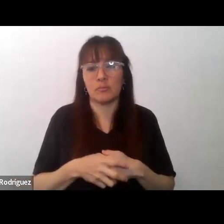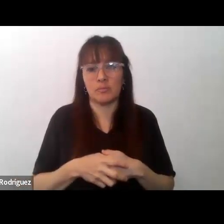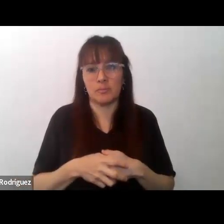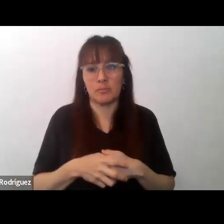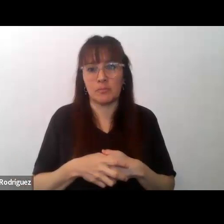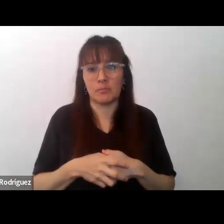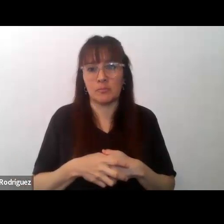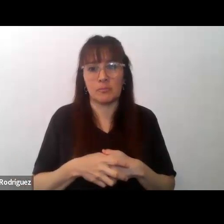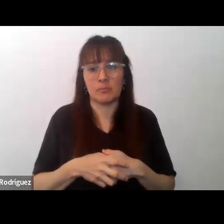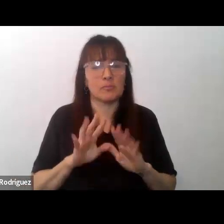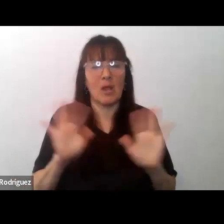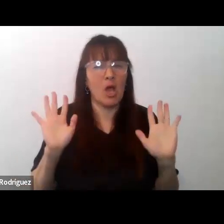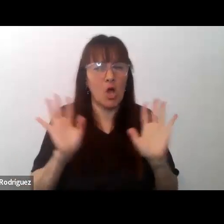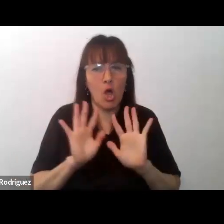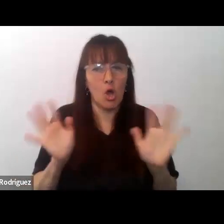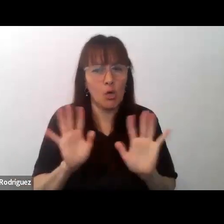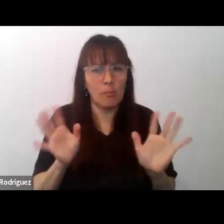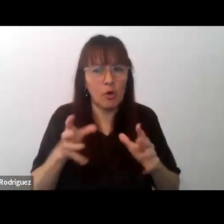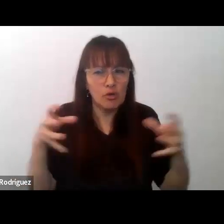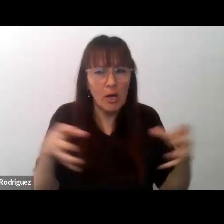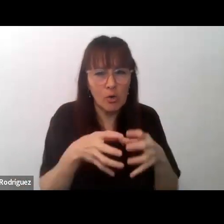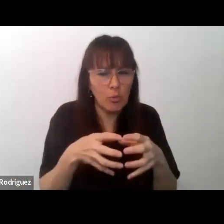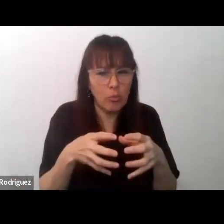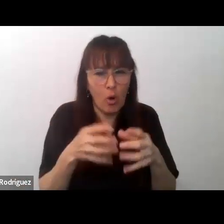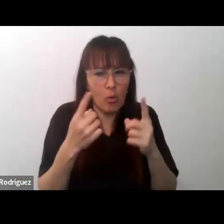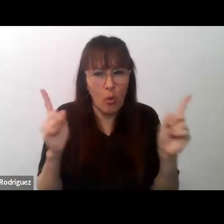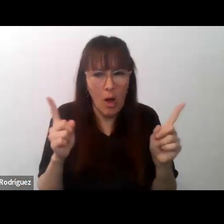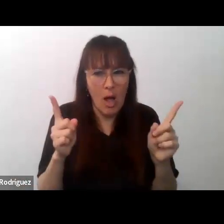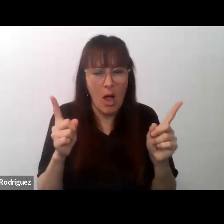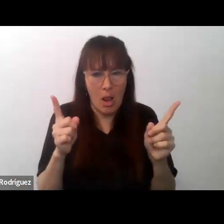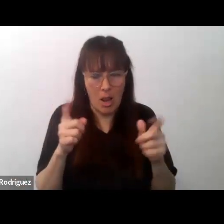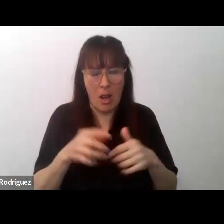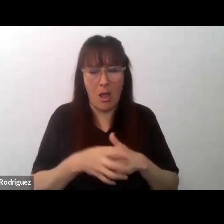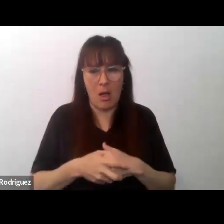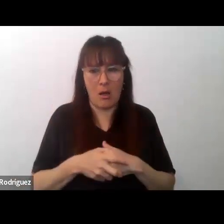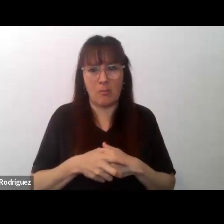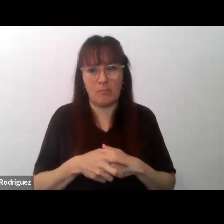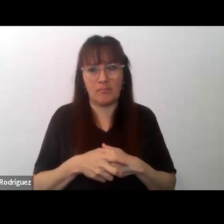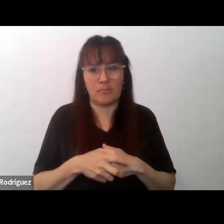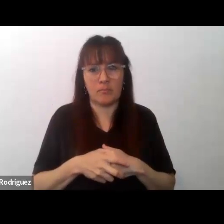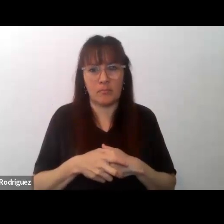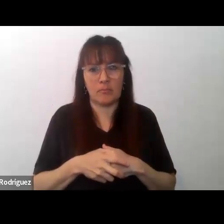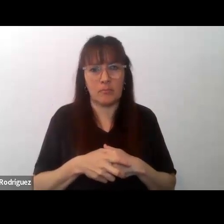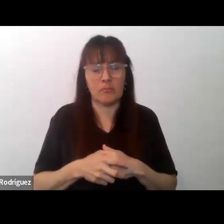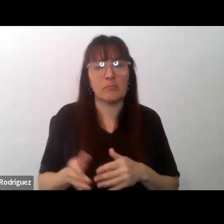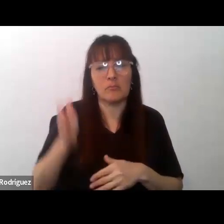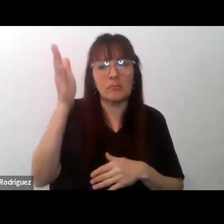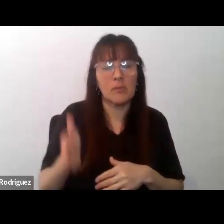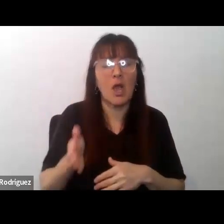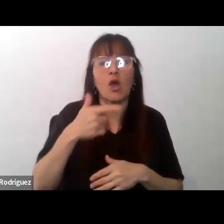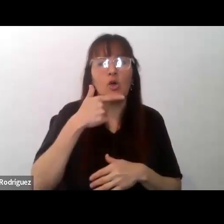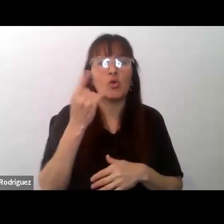cualquier pertenencia específica y la expresión legítima de su subjetividad